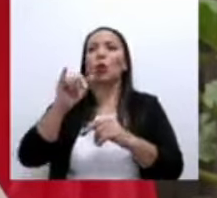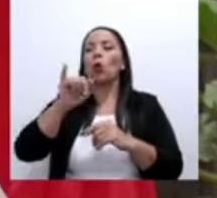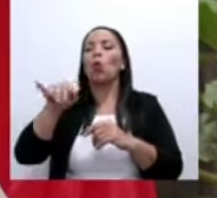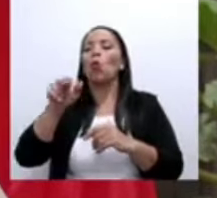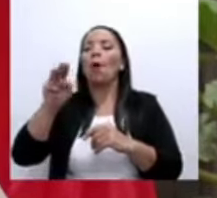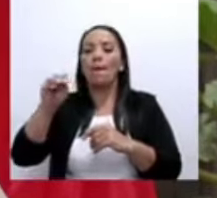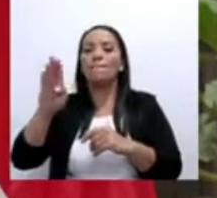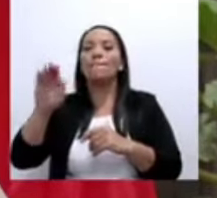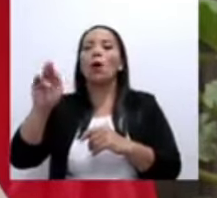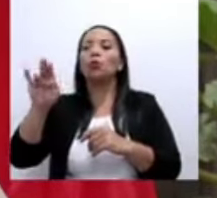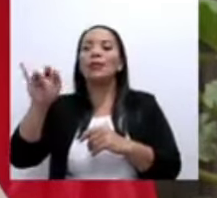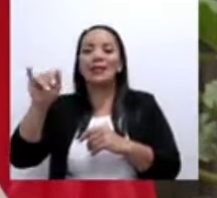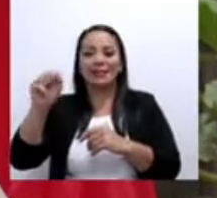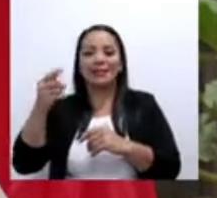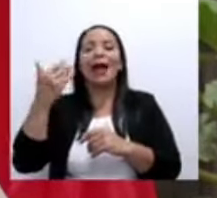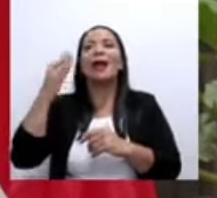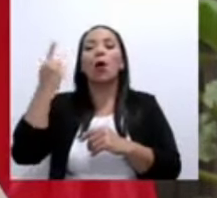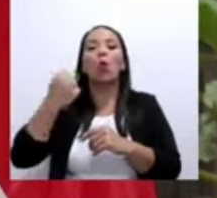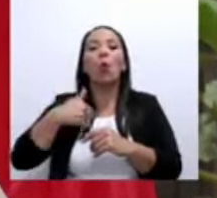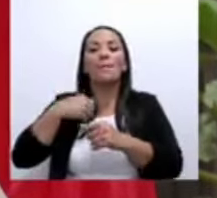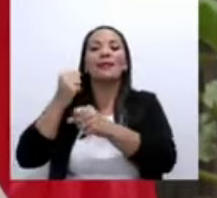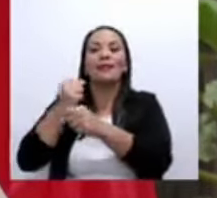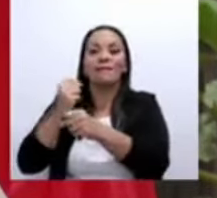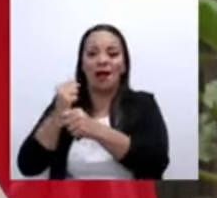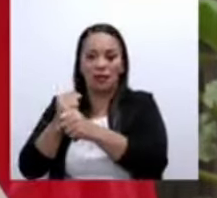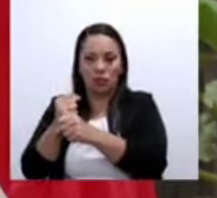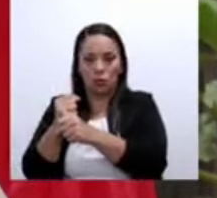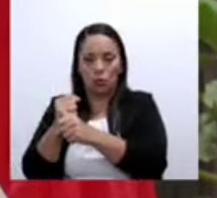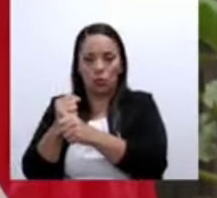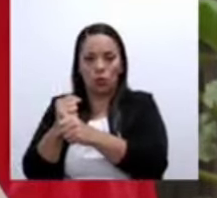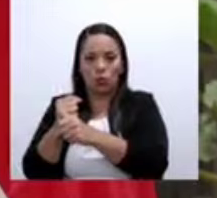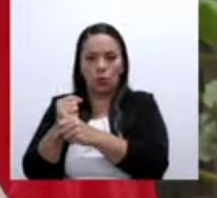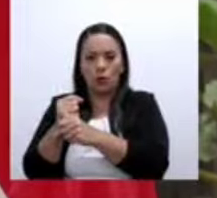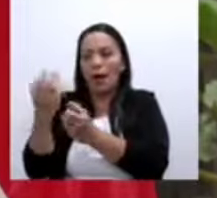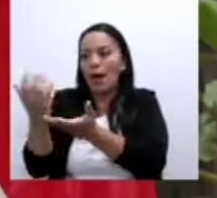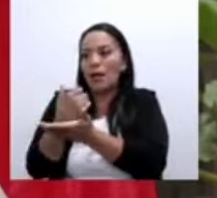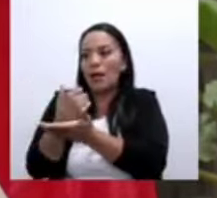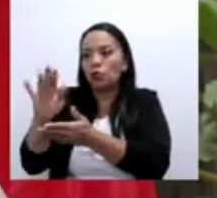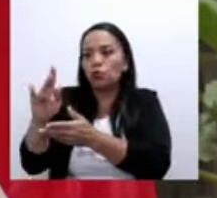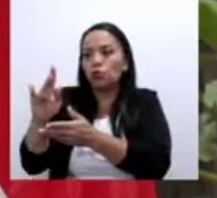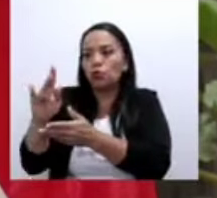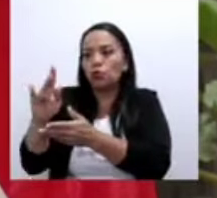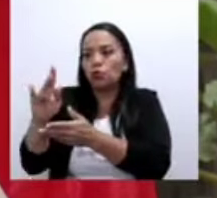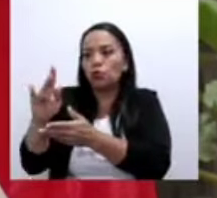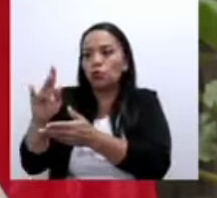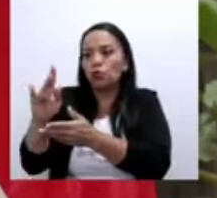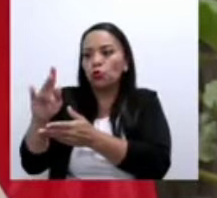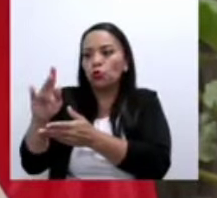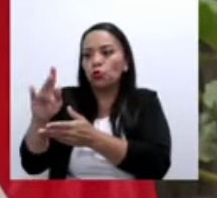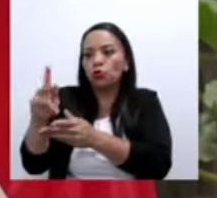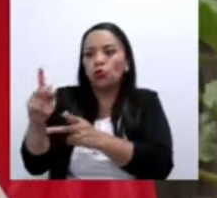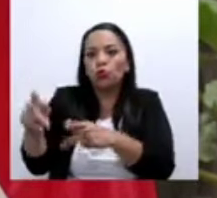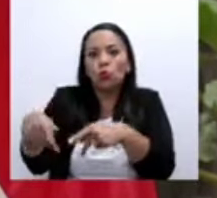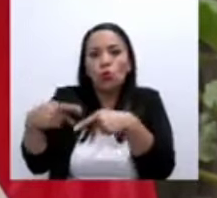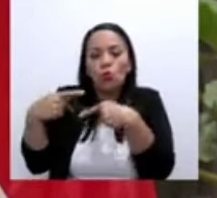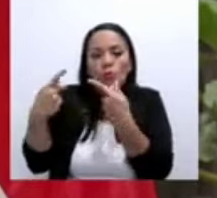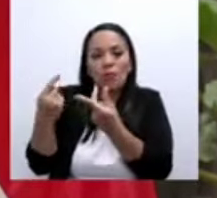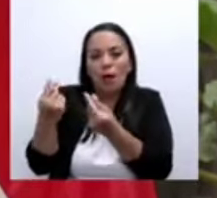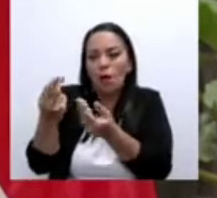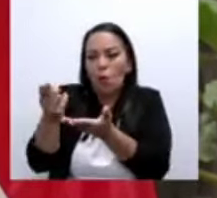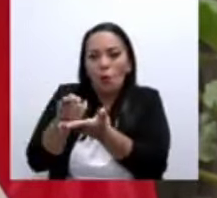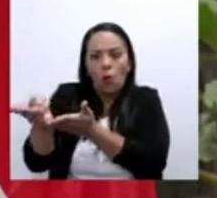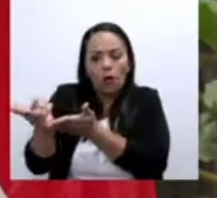trabajando, ganándose la vida de manera honesta con un taxi.